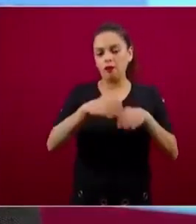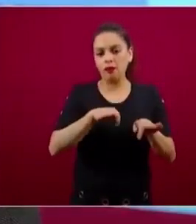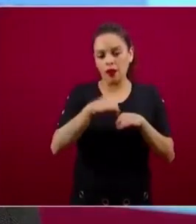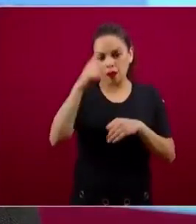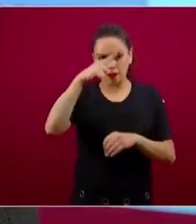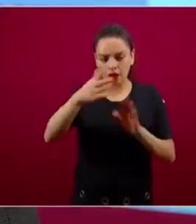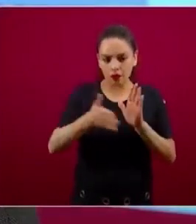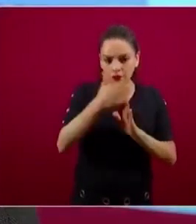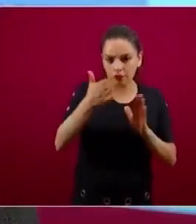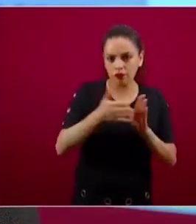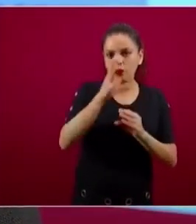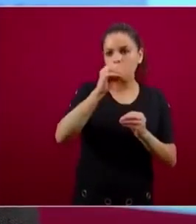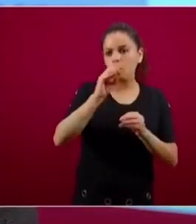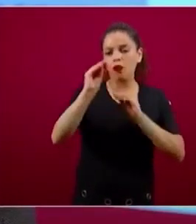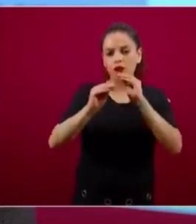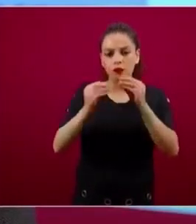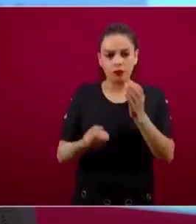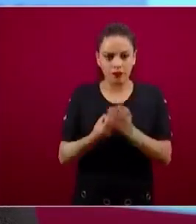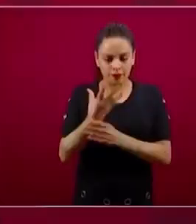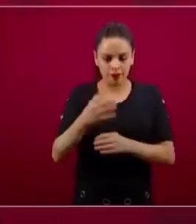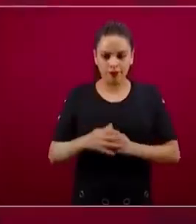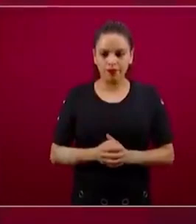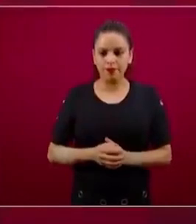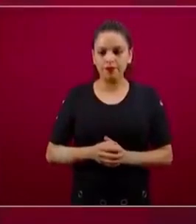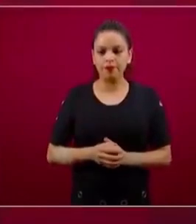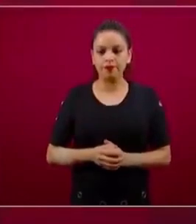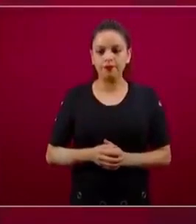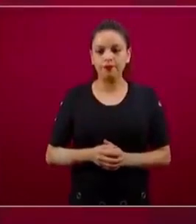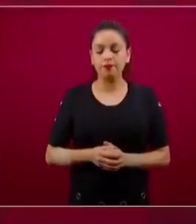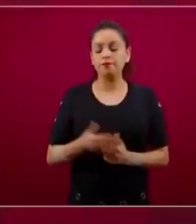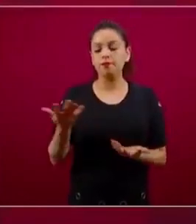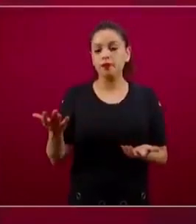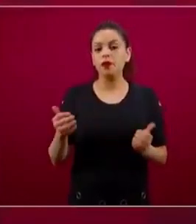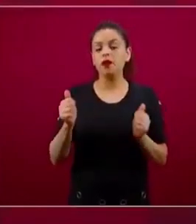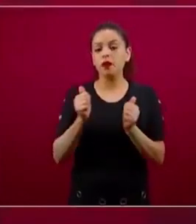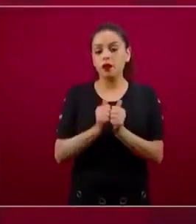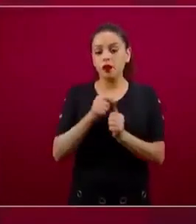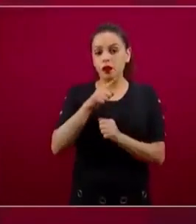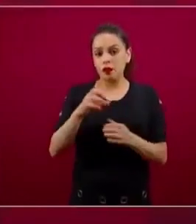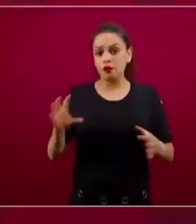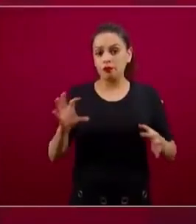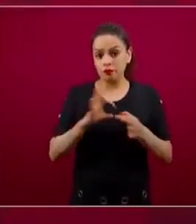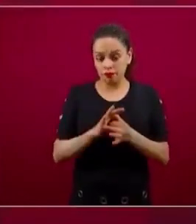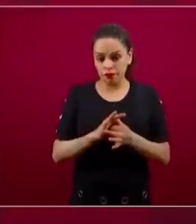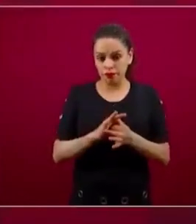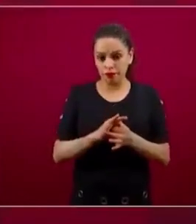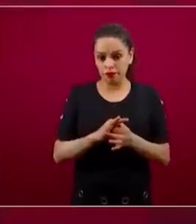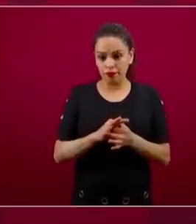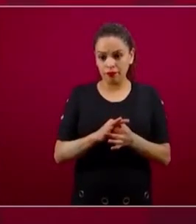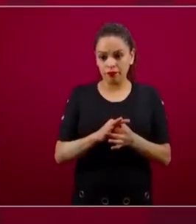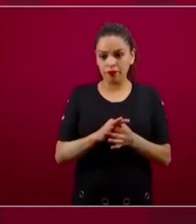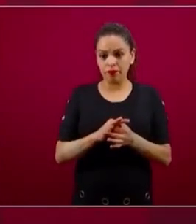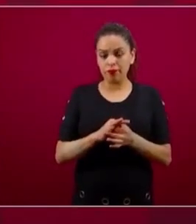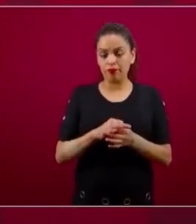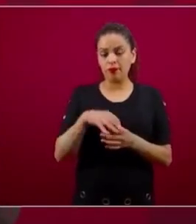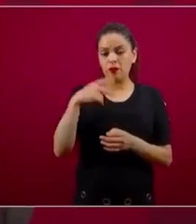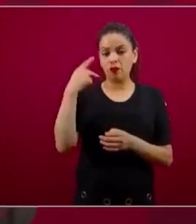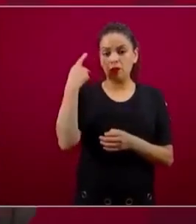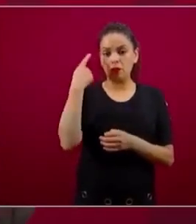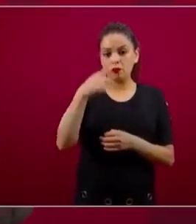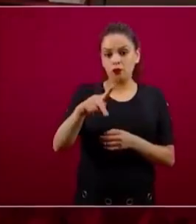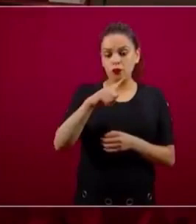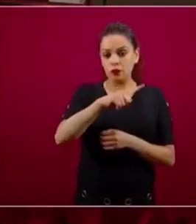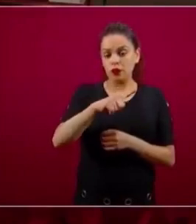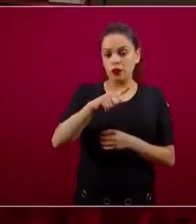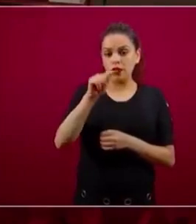la calidad de vida de la población en esas colonias a través de equipamientos, servicios básicos, vivienda y regularización de